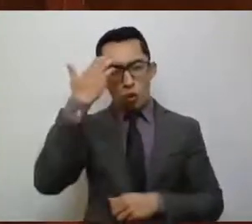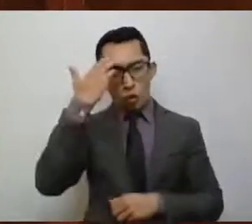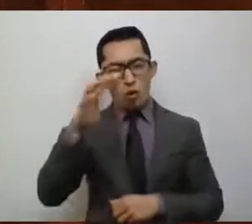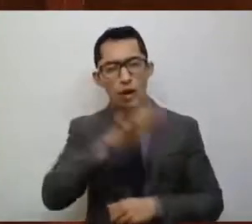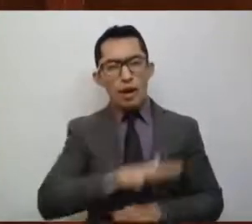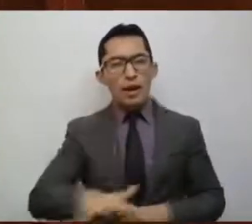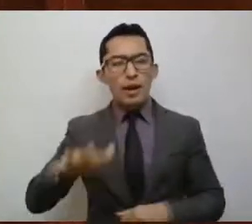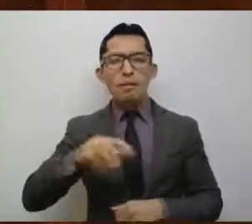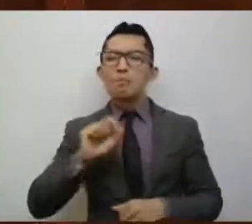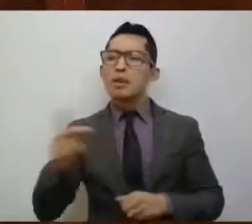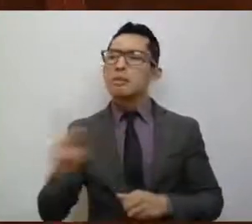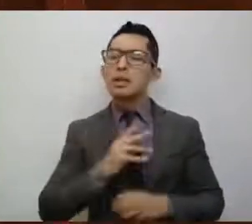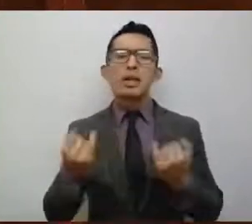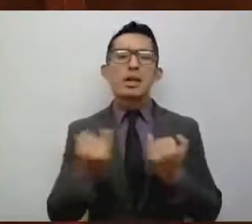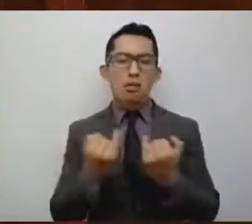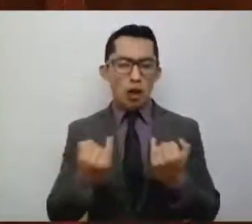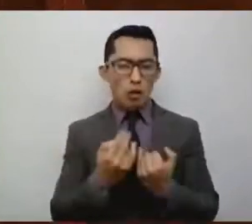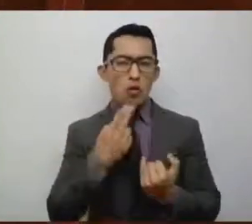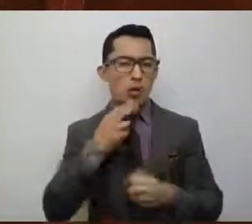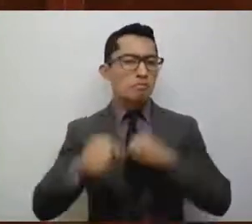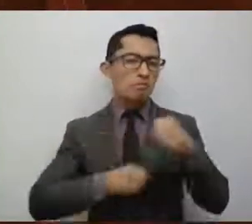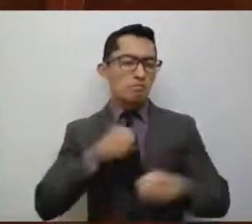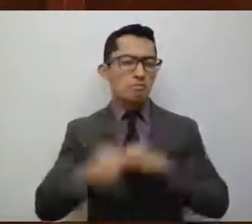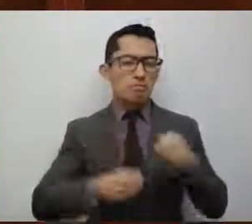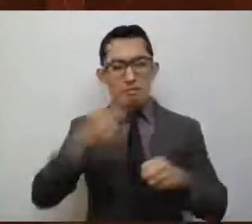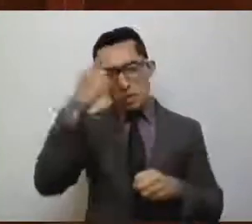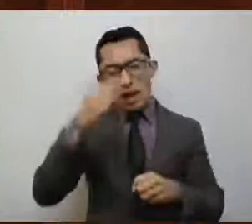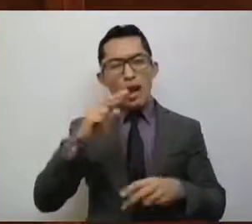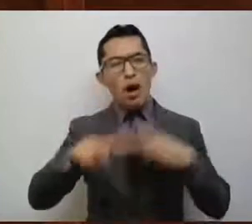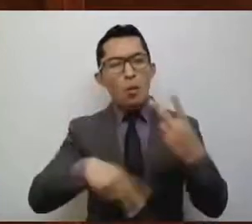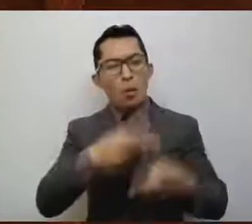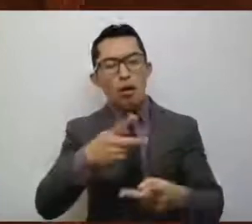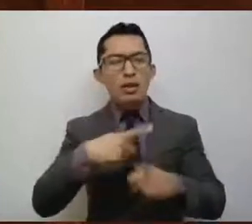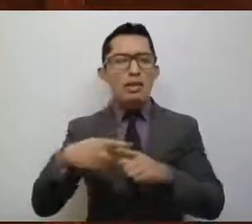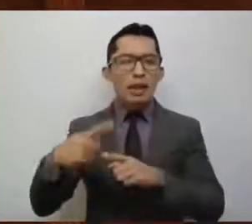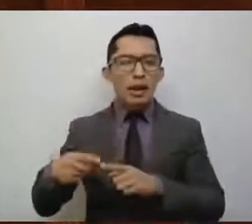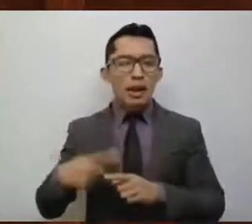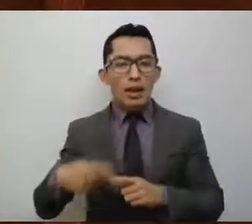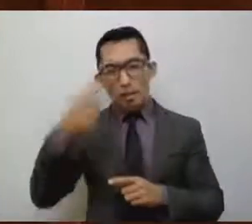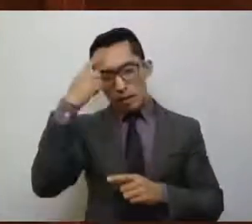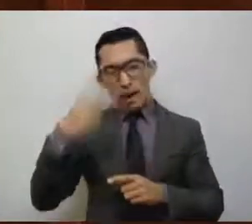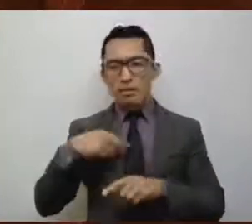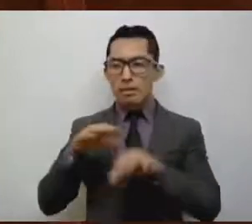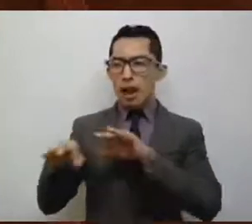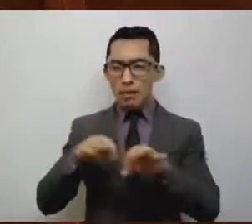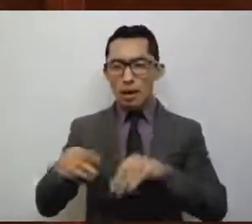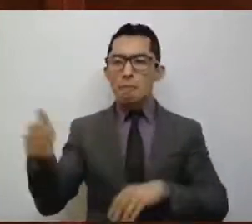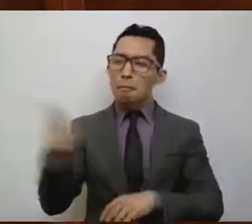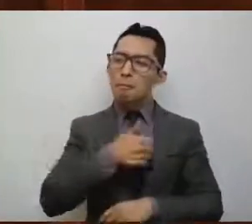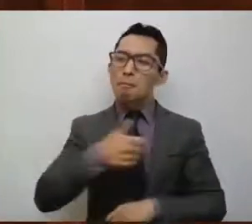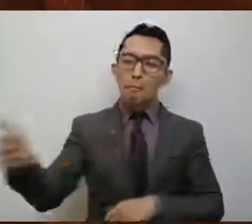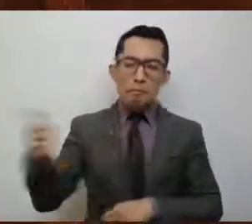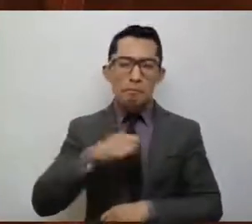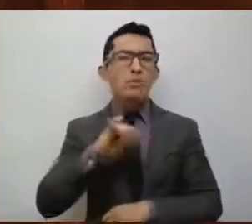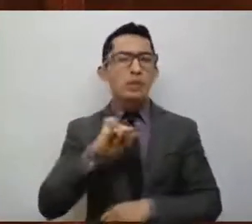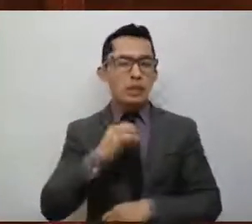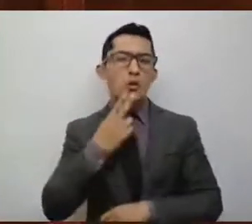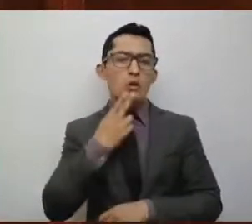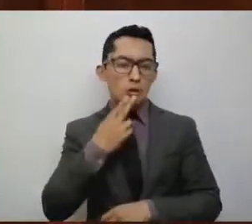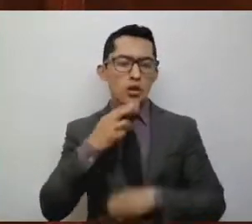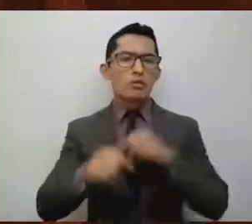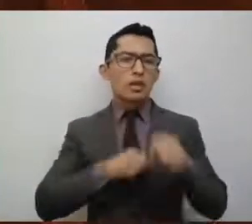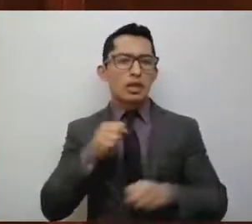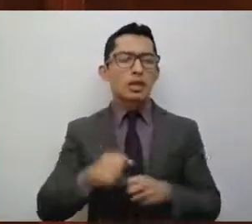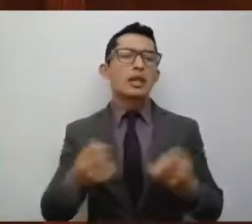personas, he utilizado la bicicleta para acudir a mi interior y presente fuente de empleo. También he